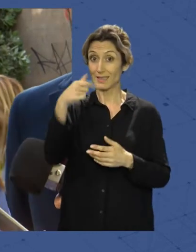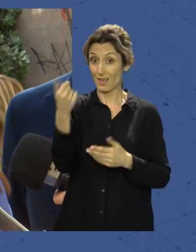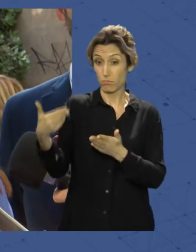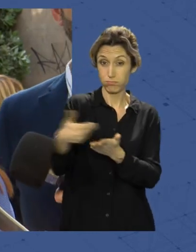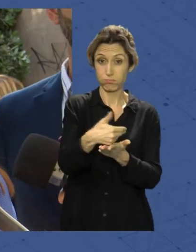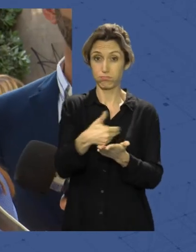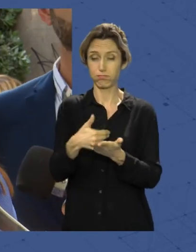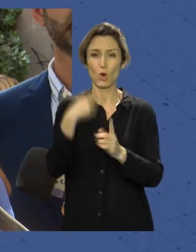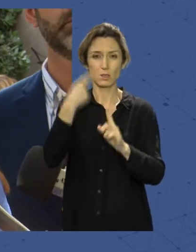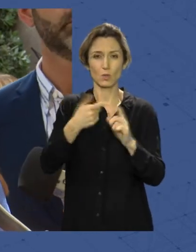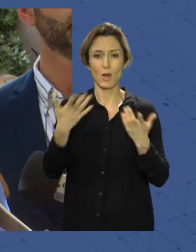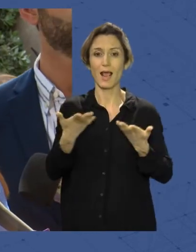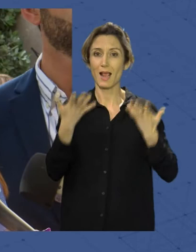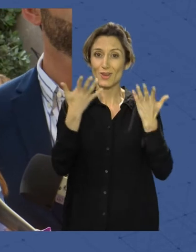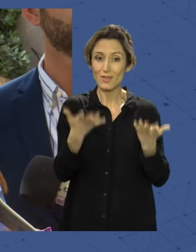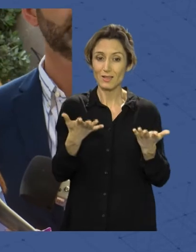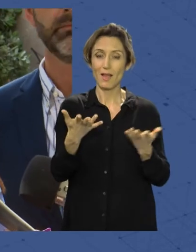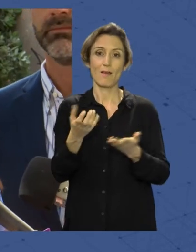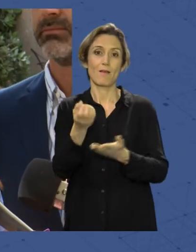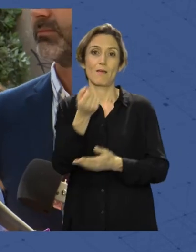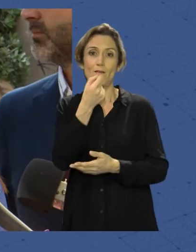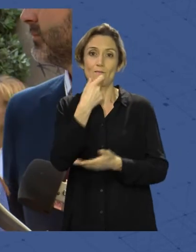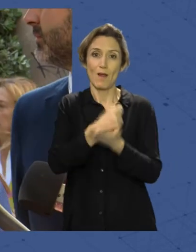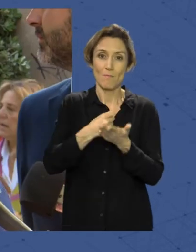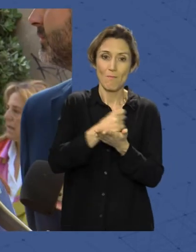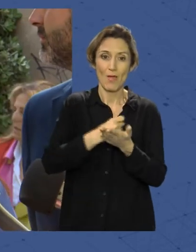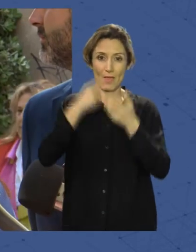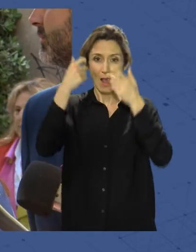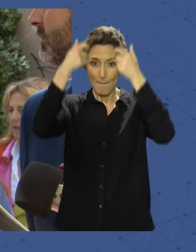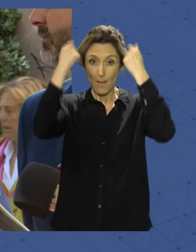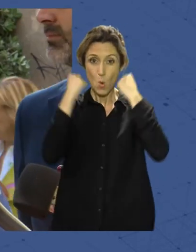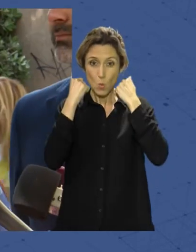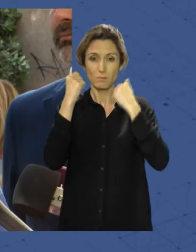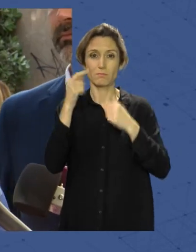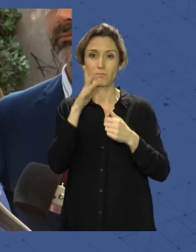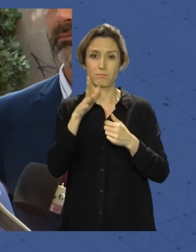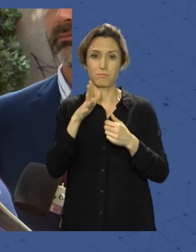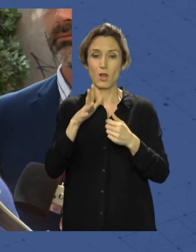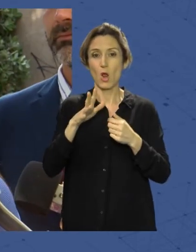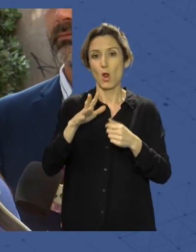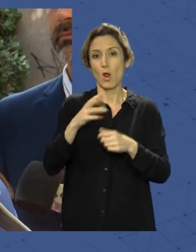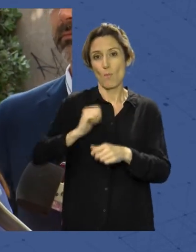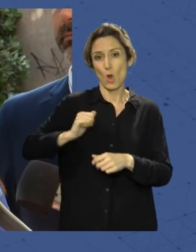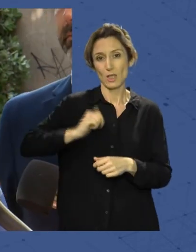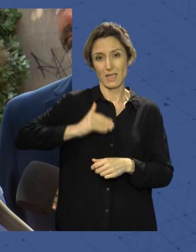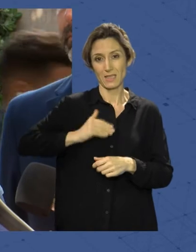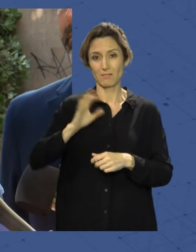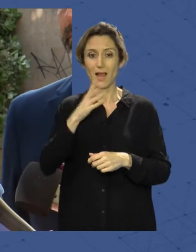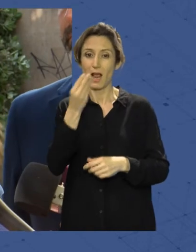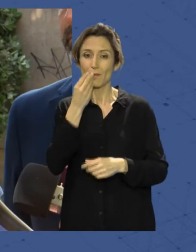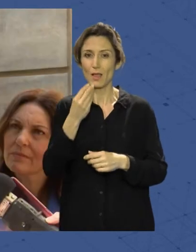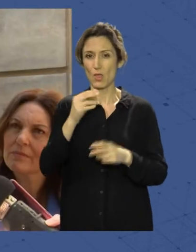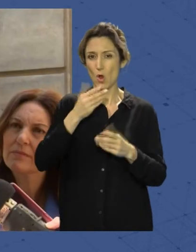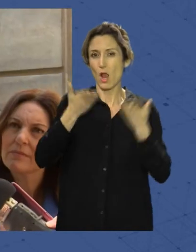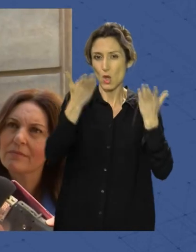servirá para ayudas de farmacia, pelucas, prótesis, ayudas de alimentación, alquiler de